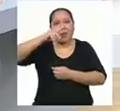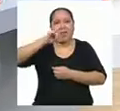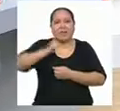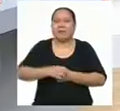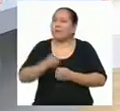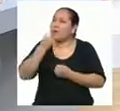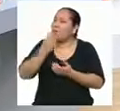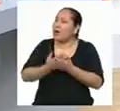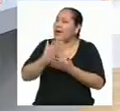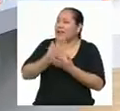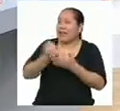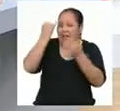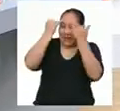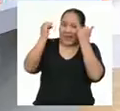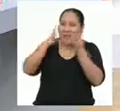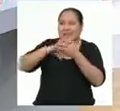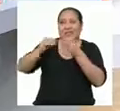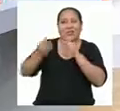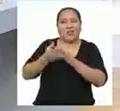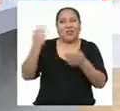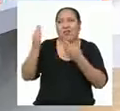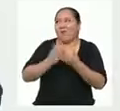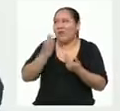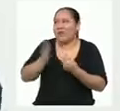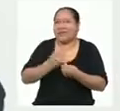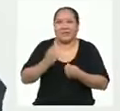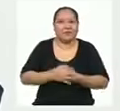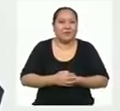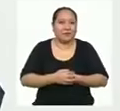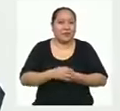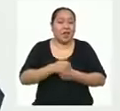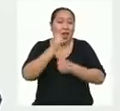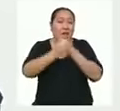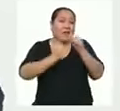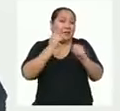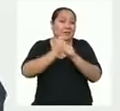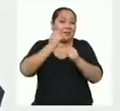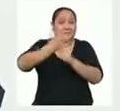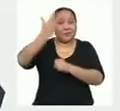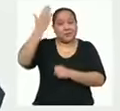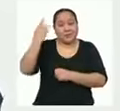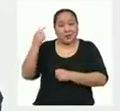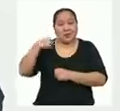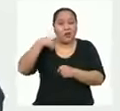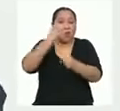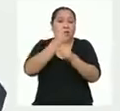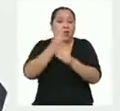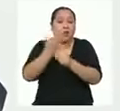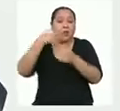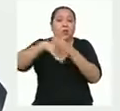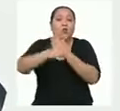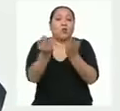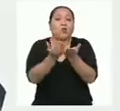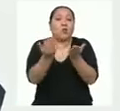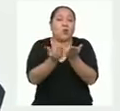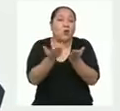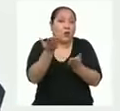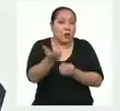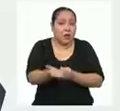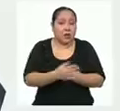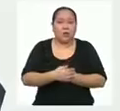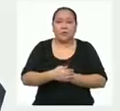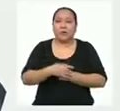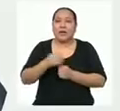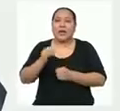Buena idea. Con historias todo se hace más fácil. Hace unos años yo trabajé en una institución educativa